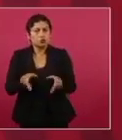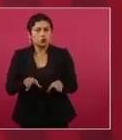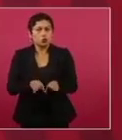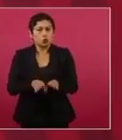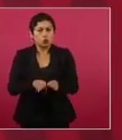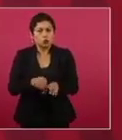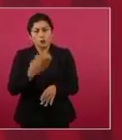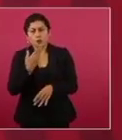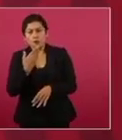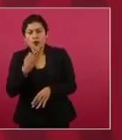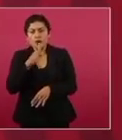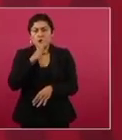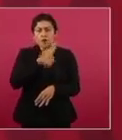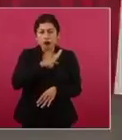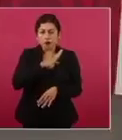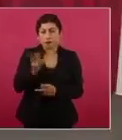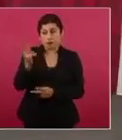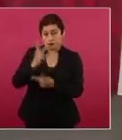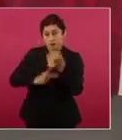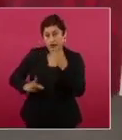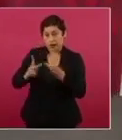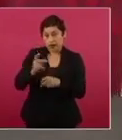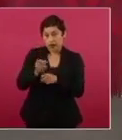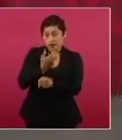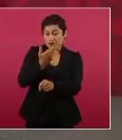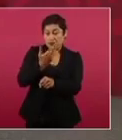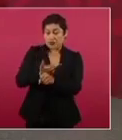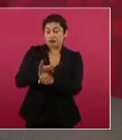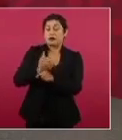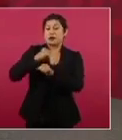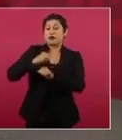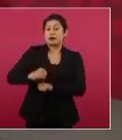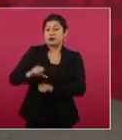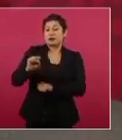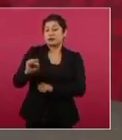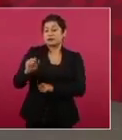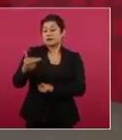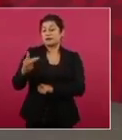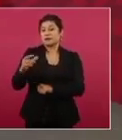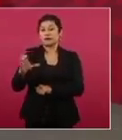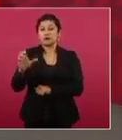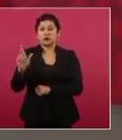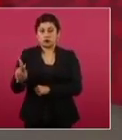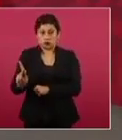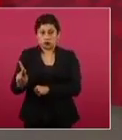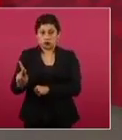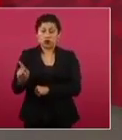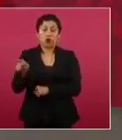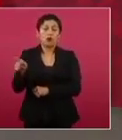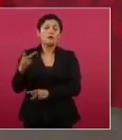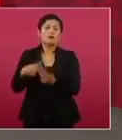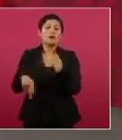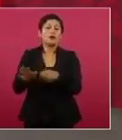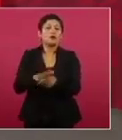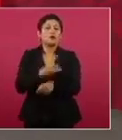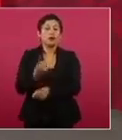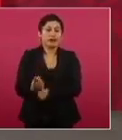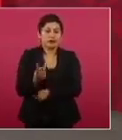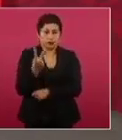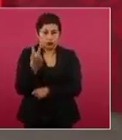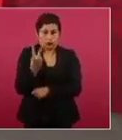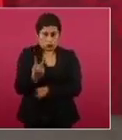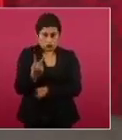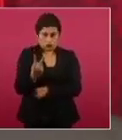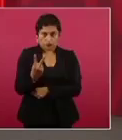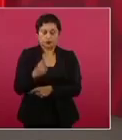Interviene Hacienda en sus dos funciones, cómo vamos en